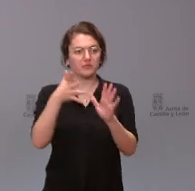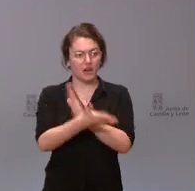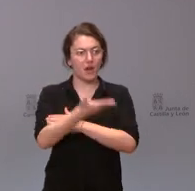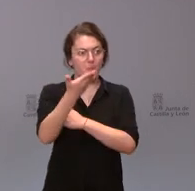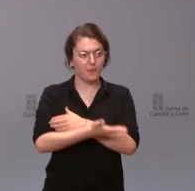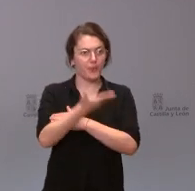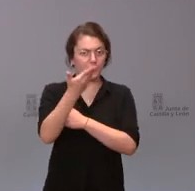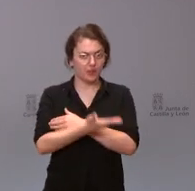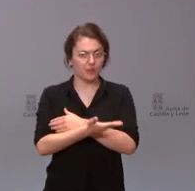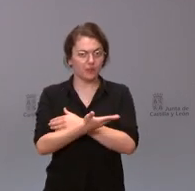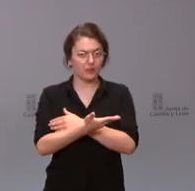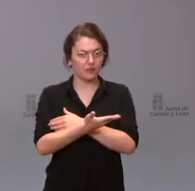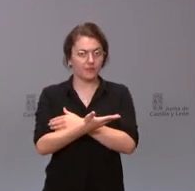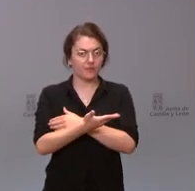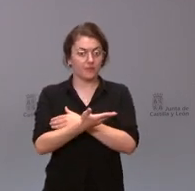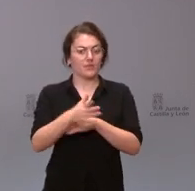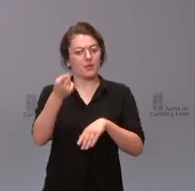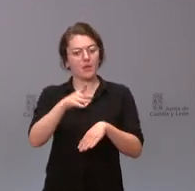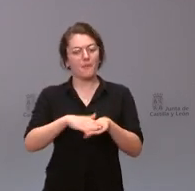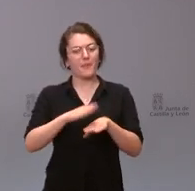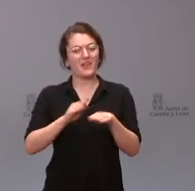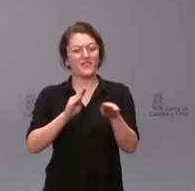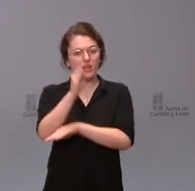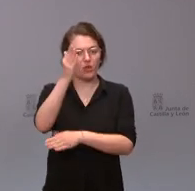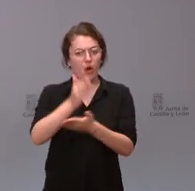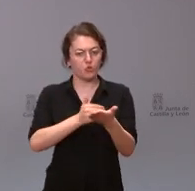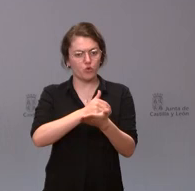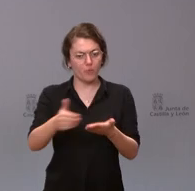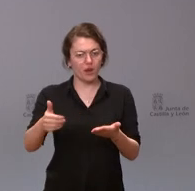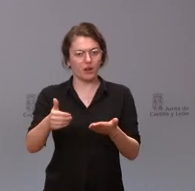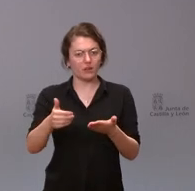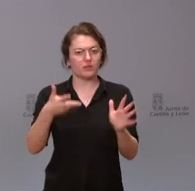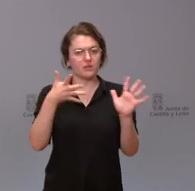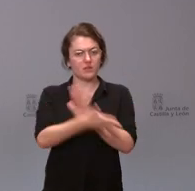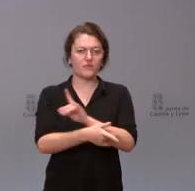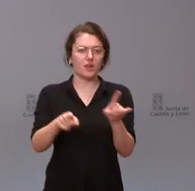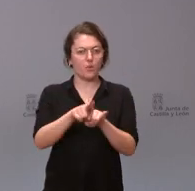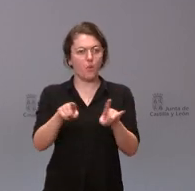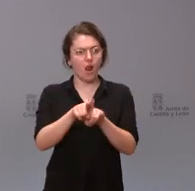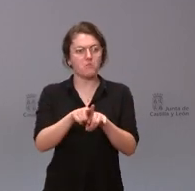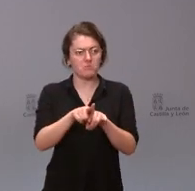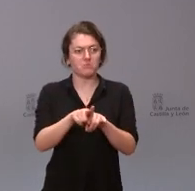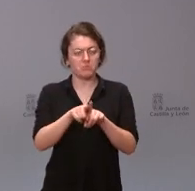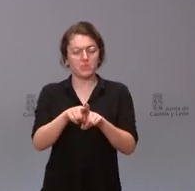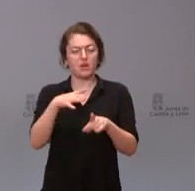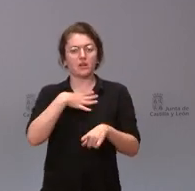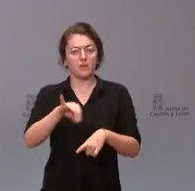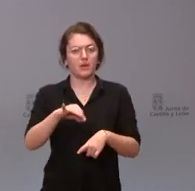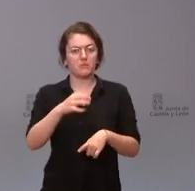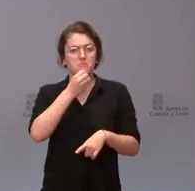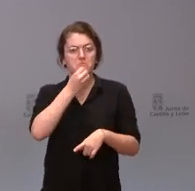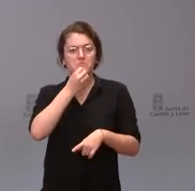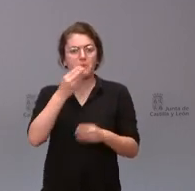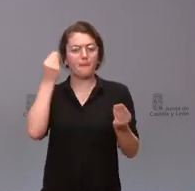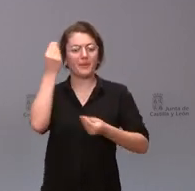incluso en la financiación autonómica y que lógicamente no sería del todo incoherente pensar en la idea que